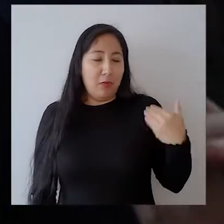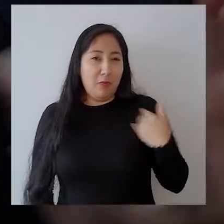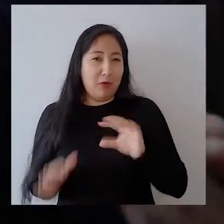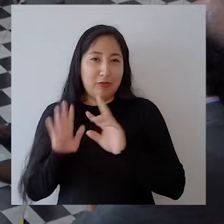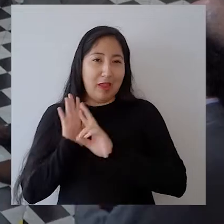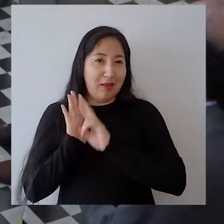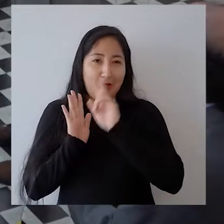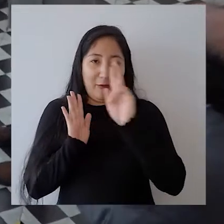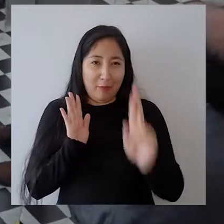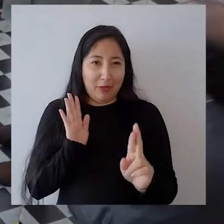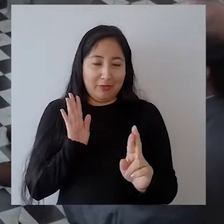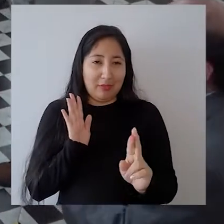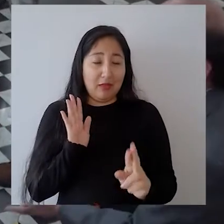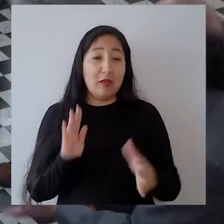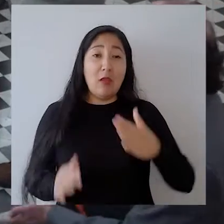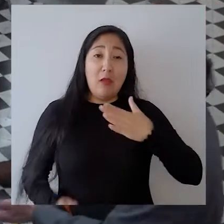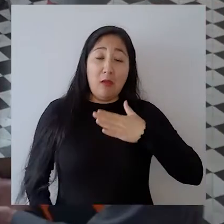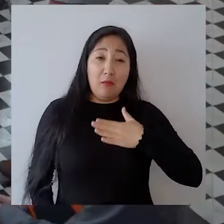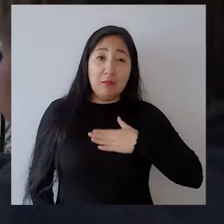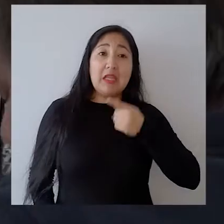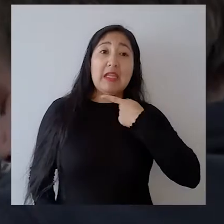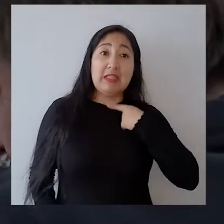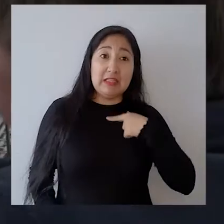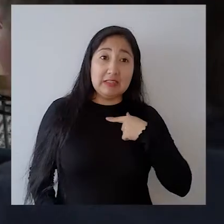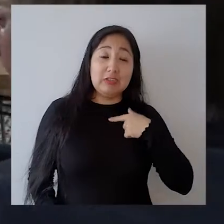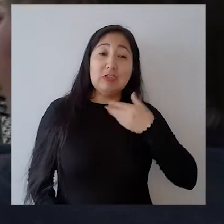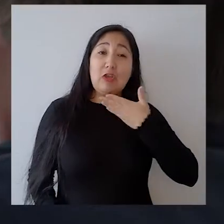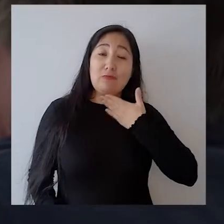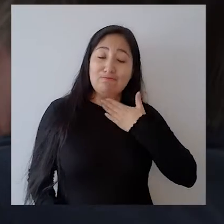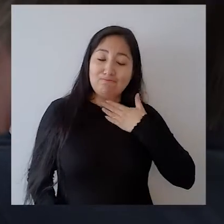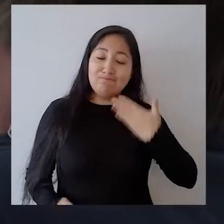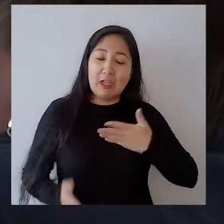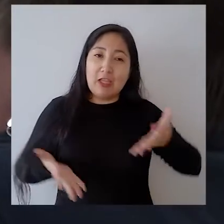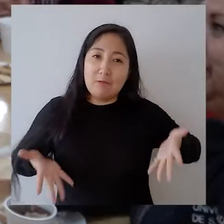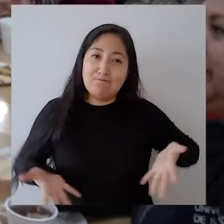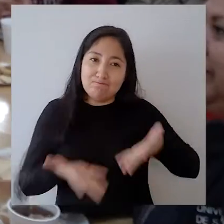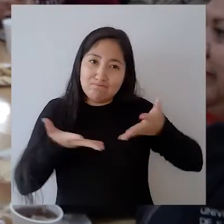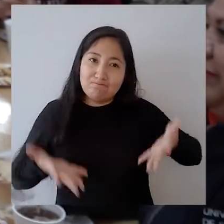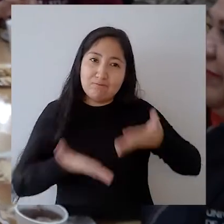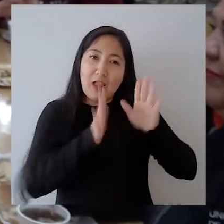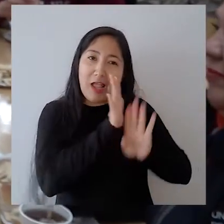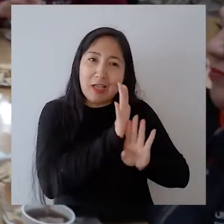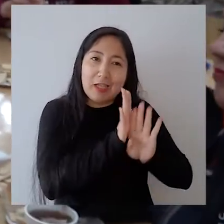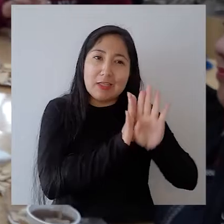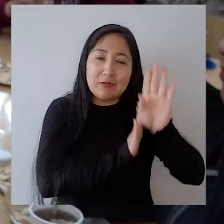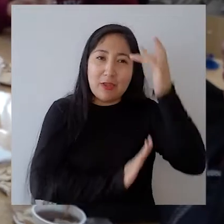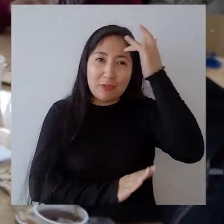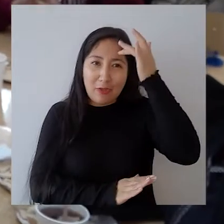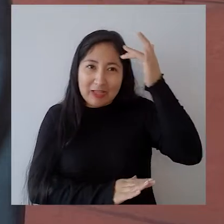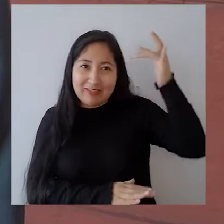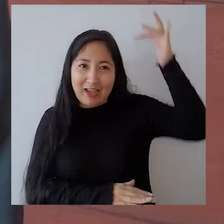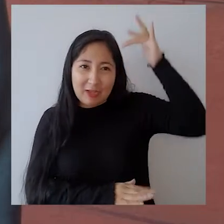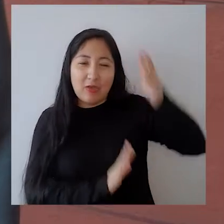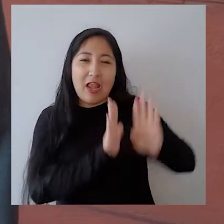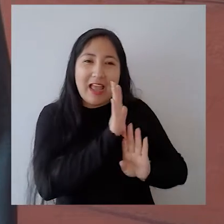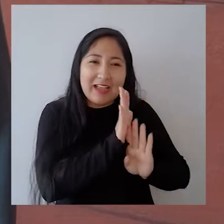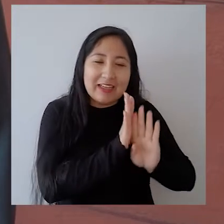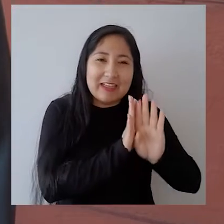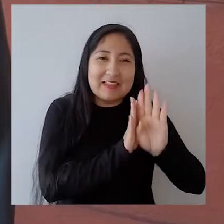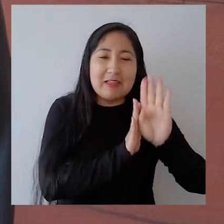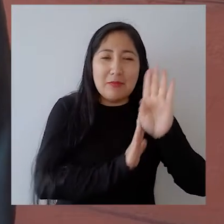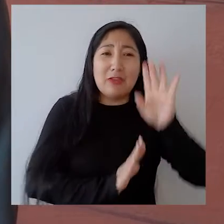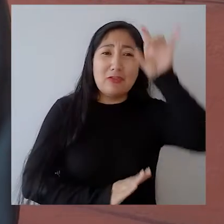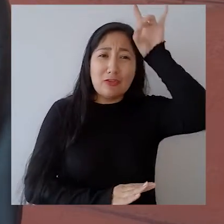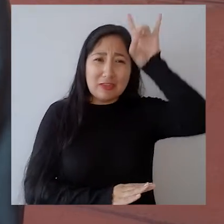mi voluntad es que este proyecto siga que la universidad se comprometa con este proyecto el crecimiento intelectual el crecimiento en